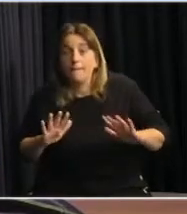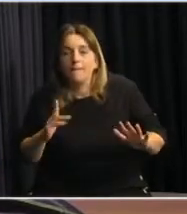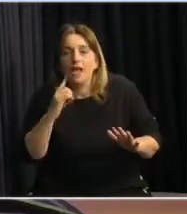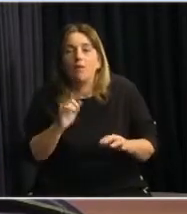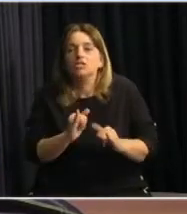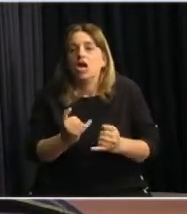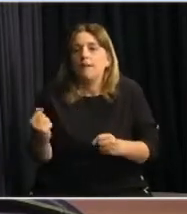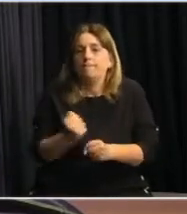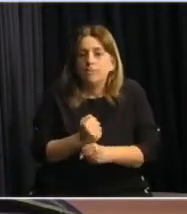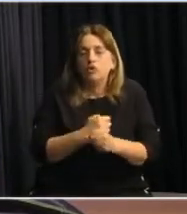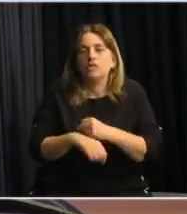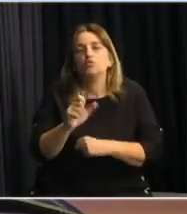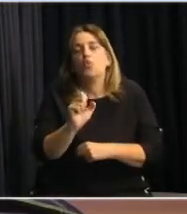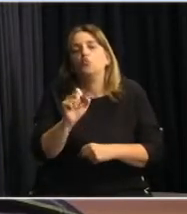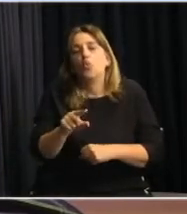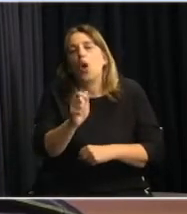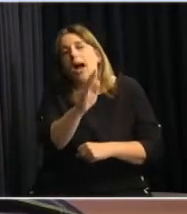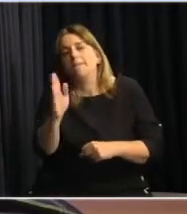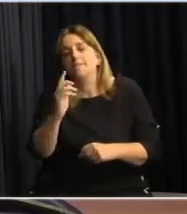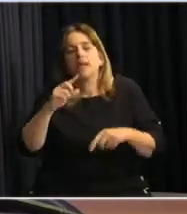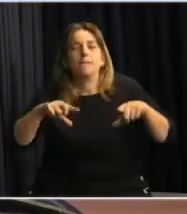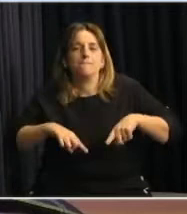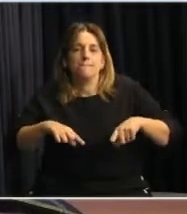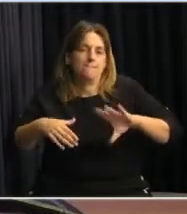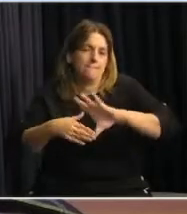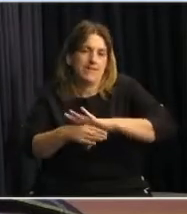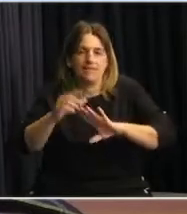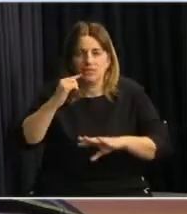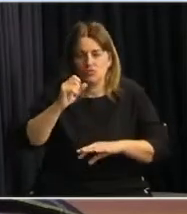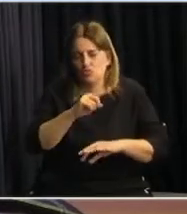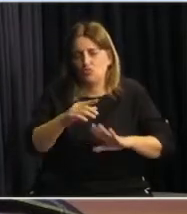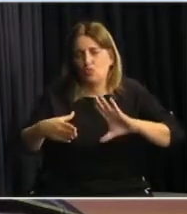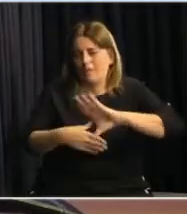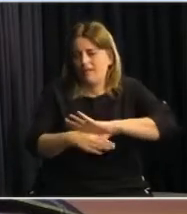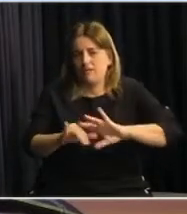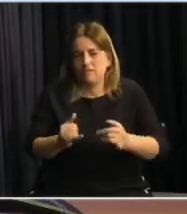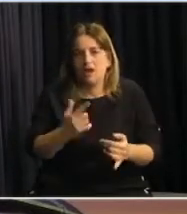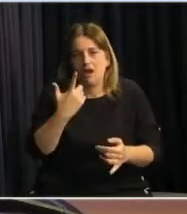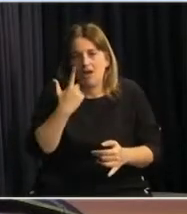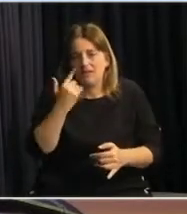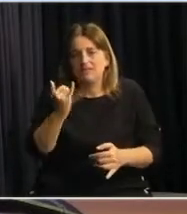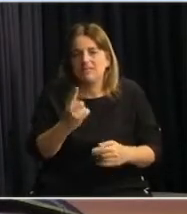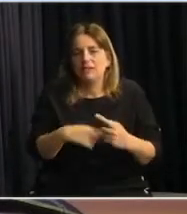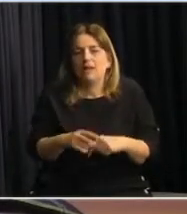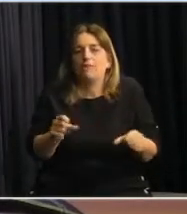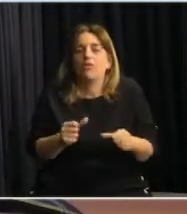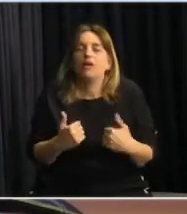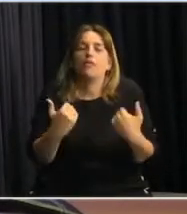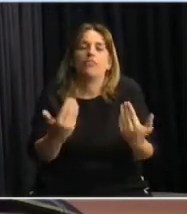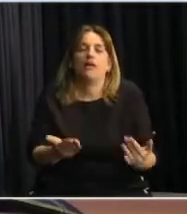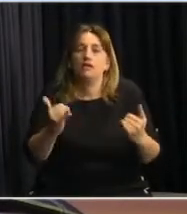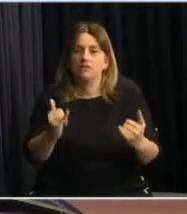habilitada la aplicación Tuap, que el Ministerio de Desarrollo Social ya la ha utilizado para poder transferir